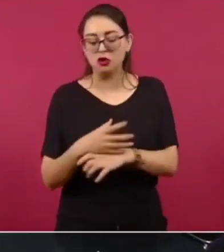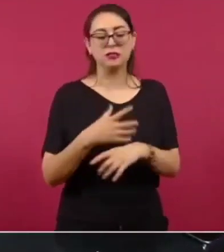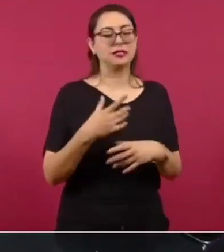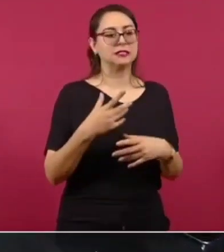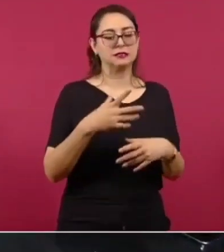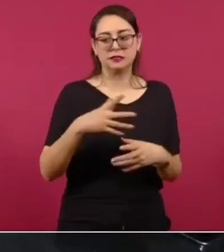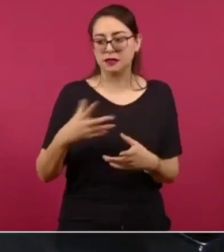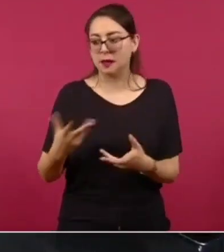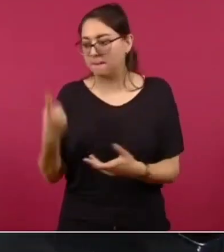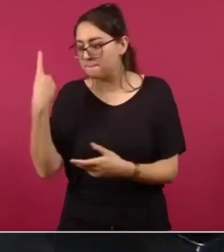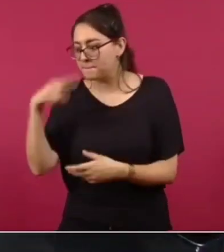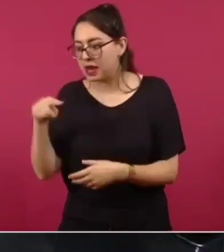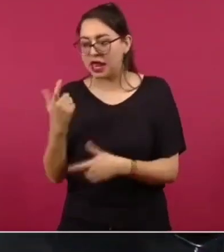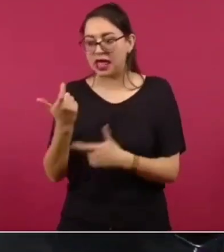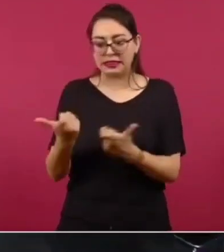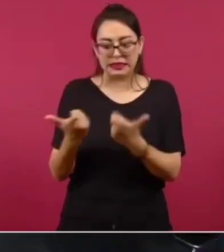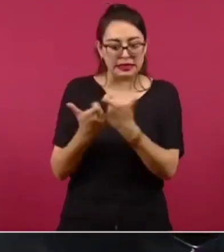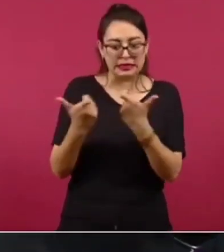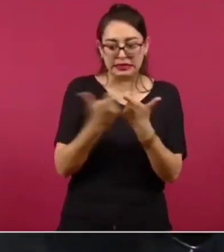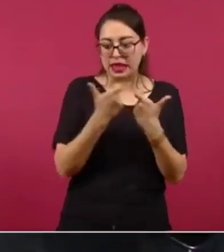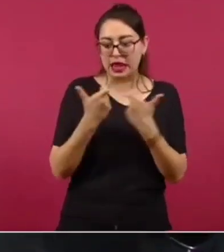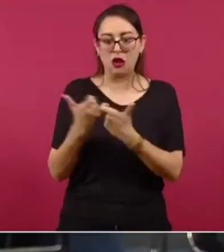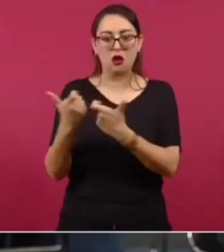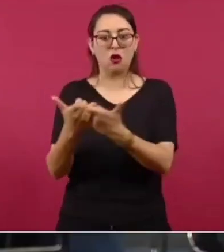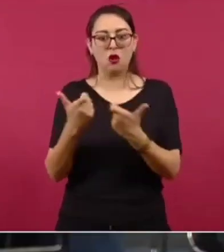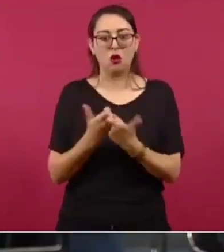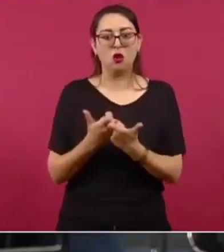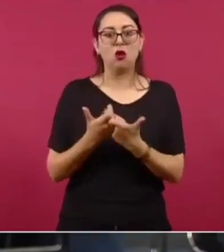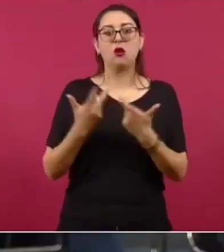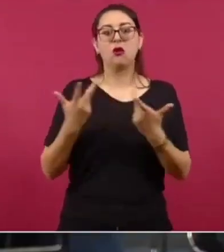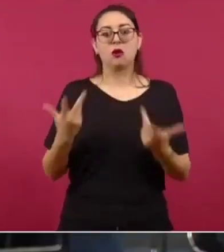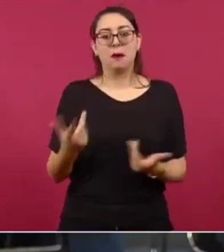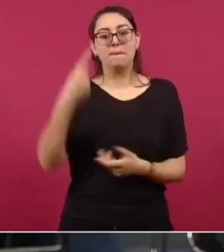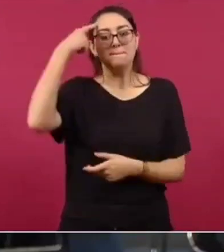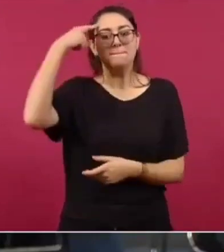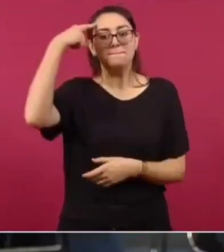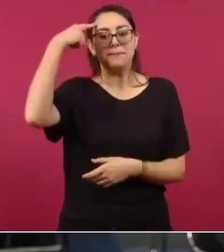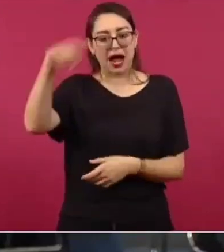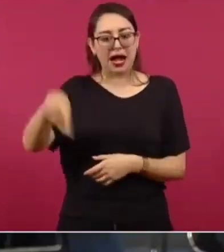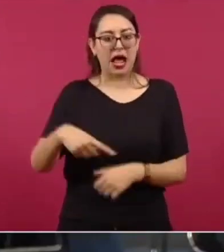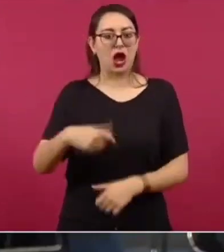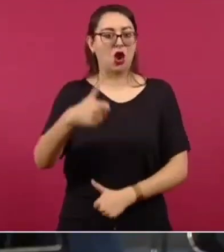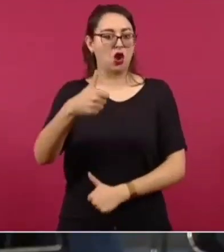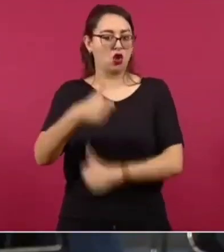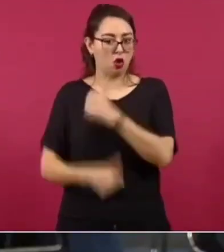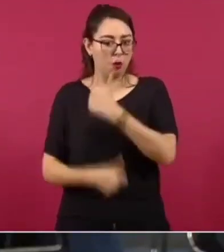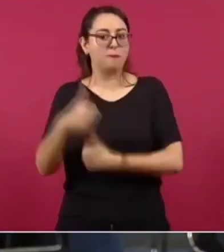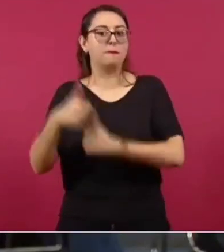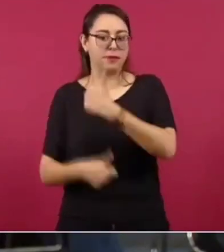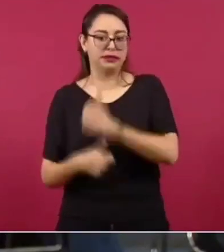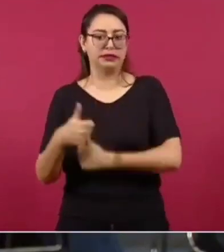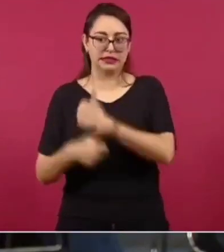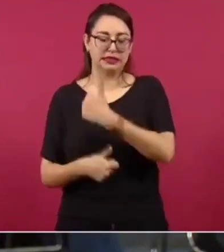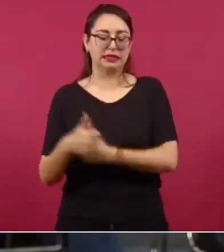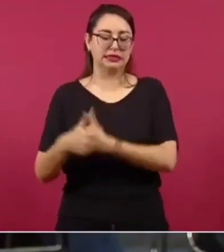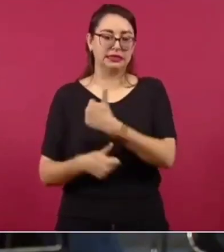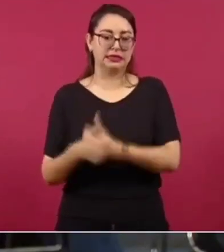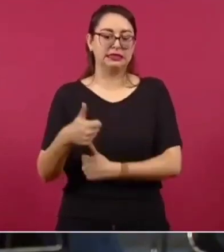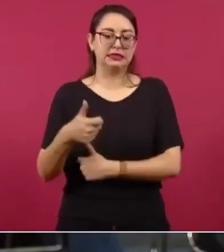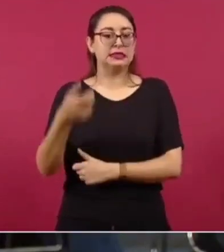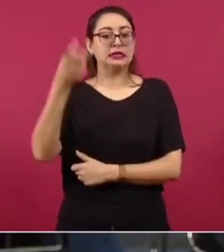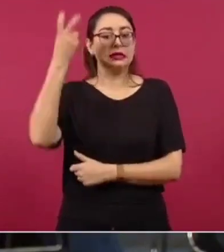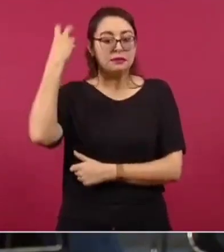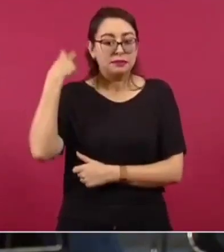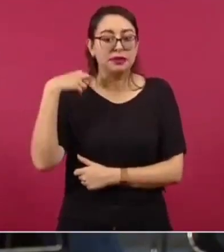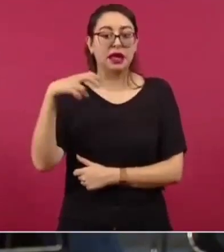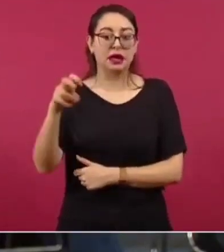situaciones para poder tener recursos para las primeras competencias que les dieran el pase y también para este viaje en sí, que